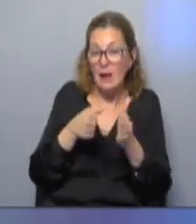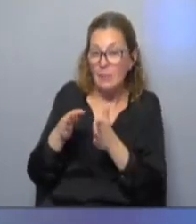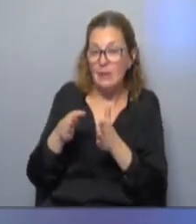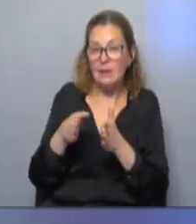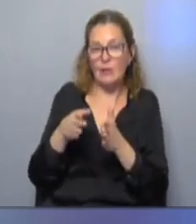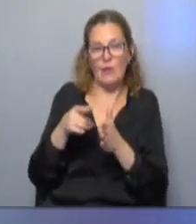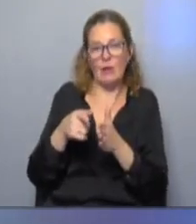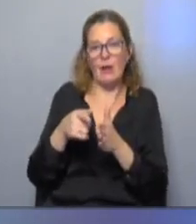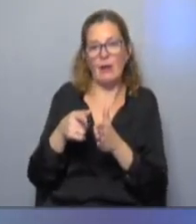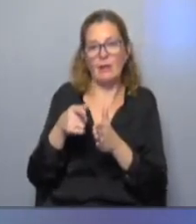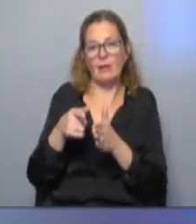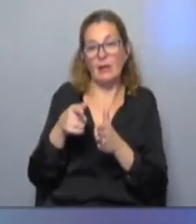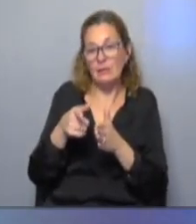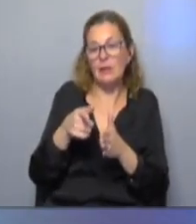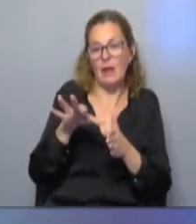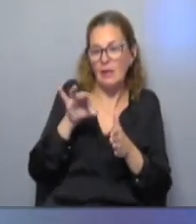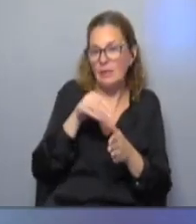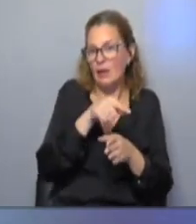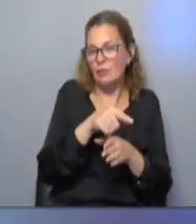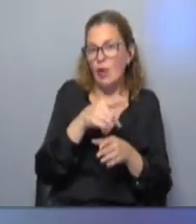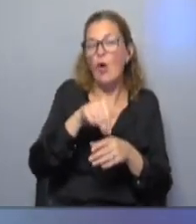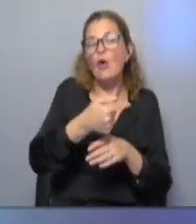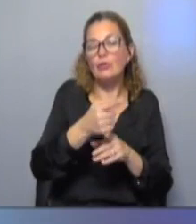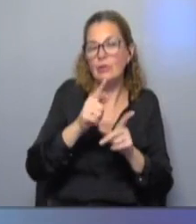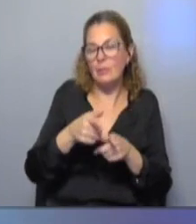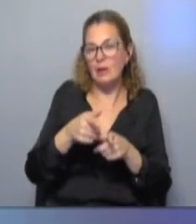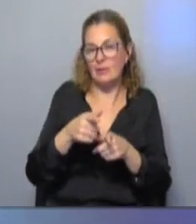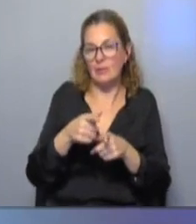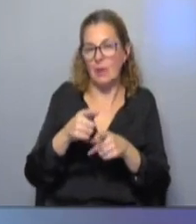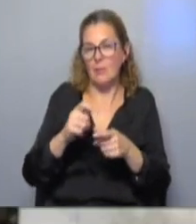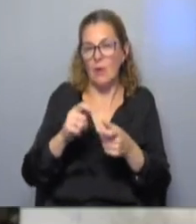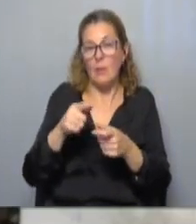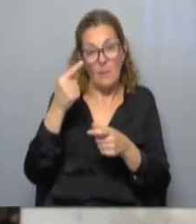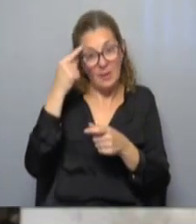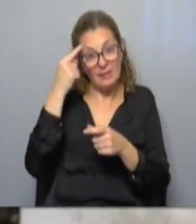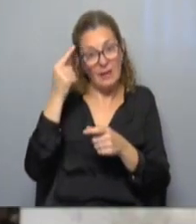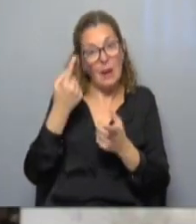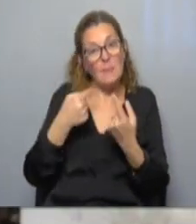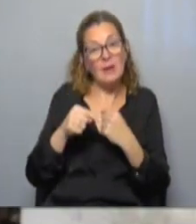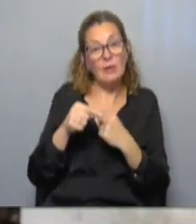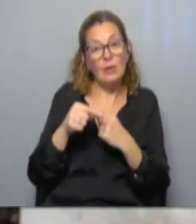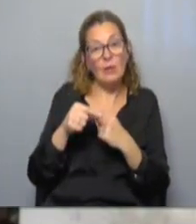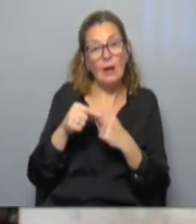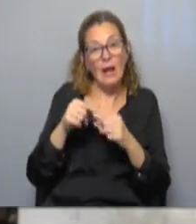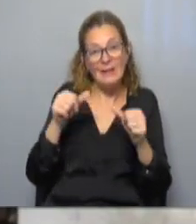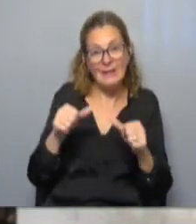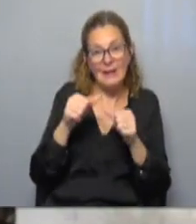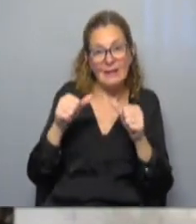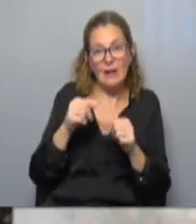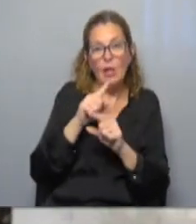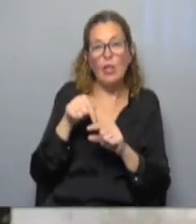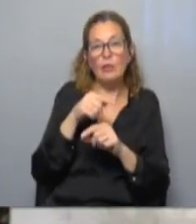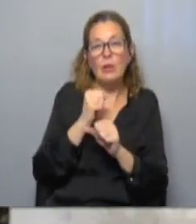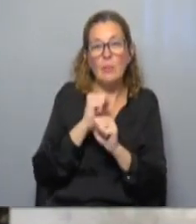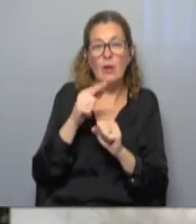FIB iba a ser la FIB si el camino era otro lo íbamos a considerar pero intentarlo hasta donde se pueda